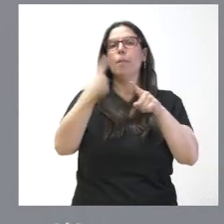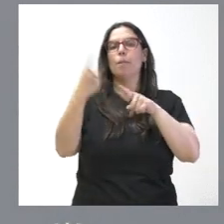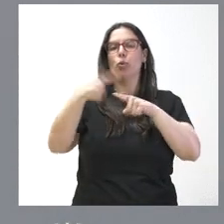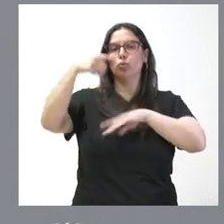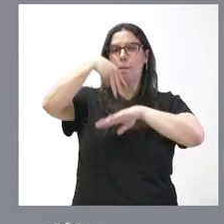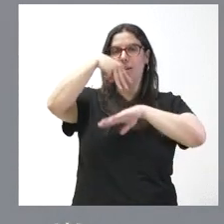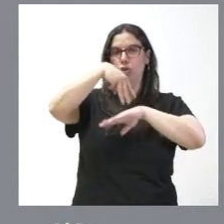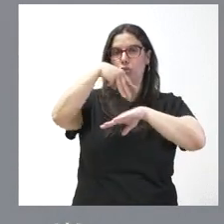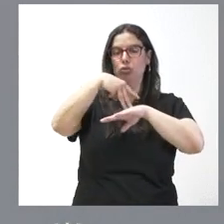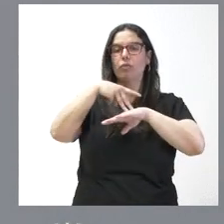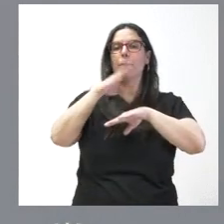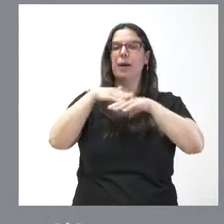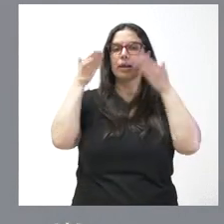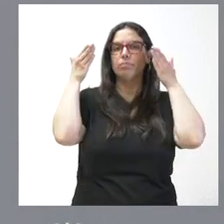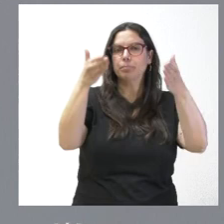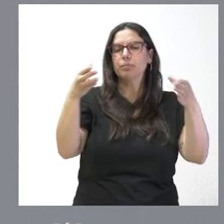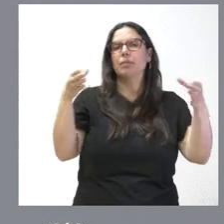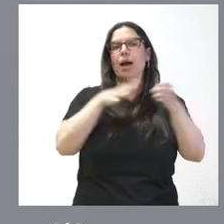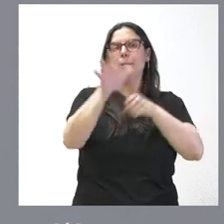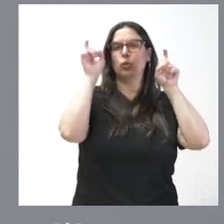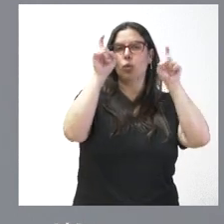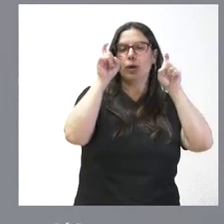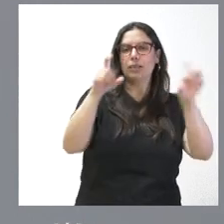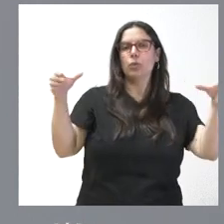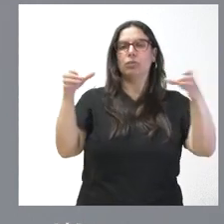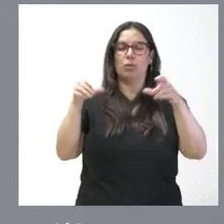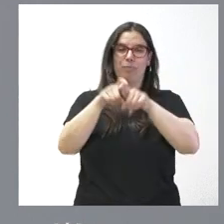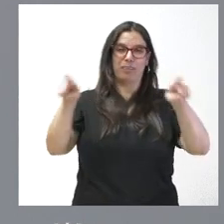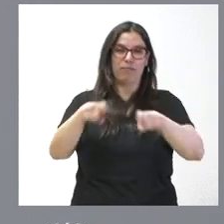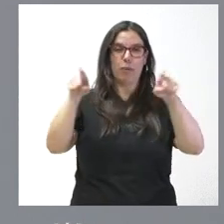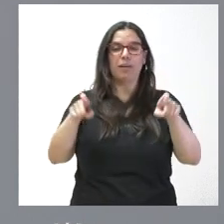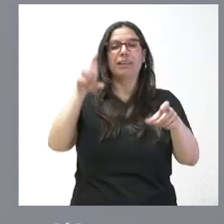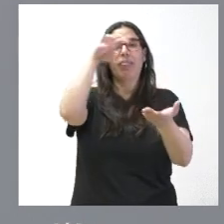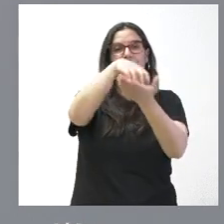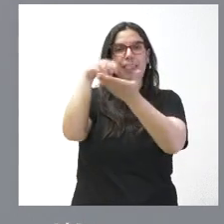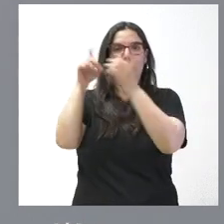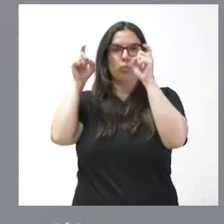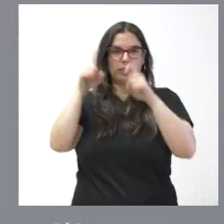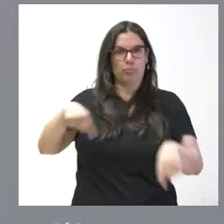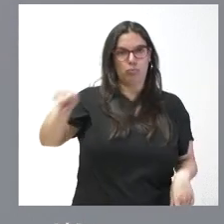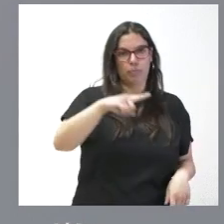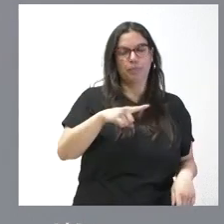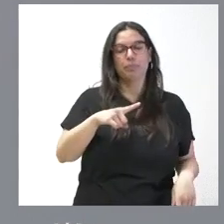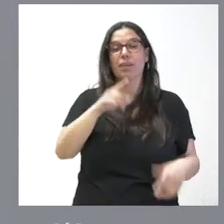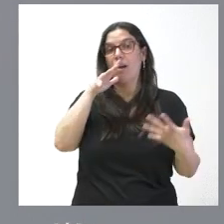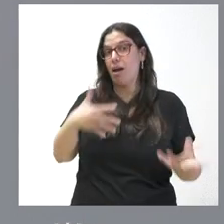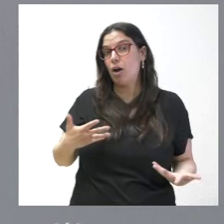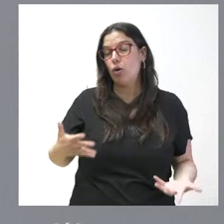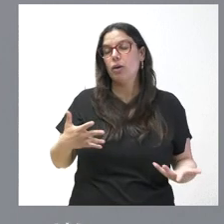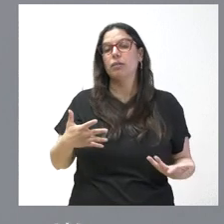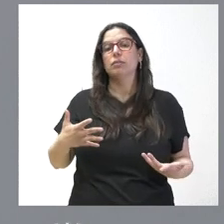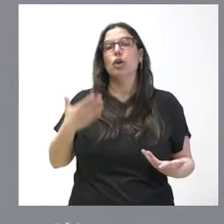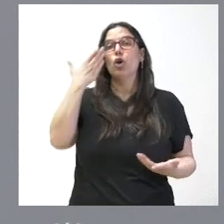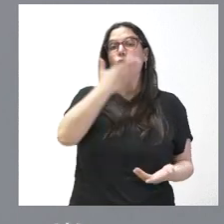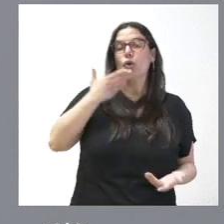destinadas a la comunidad educativa y a los equipos informáticos de los centros docentes. En la actualidad, todos los